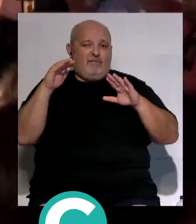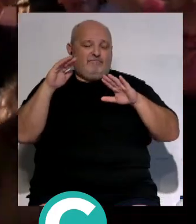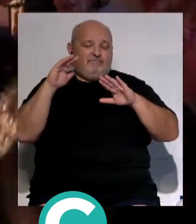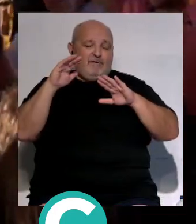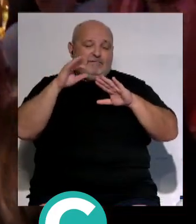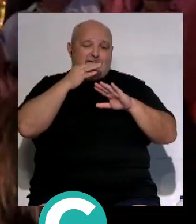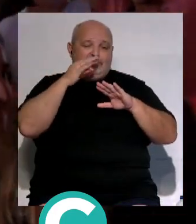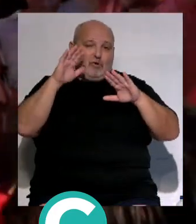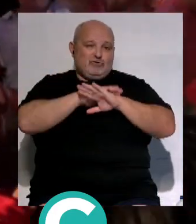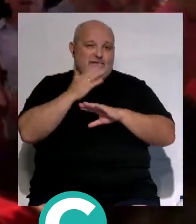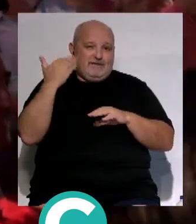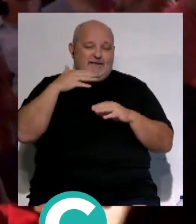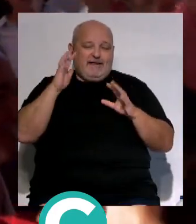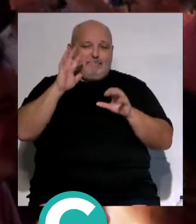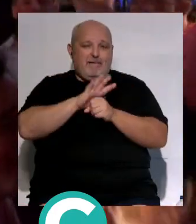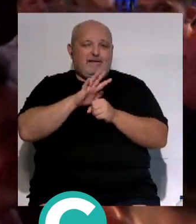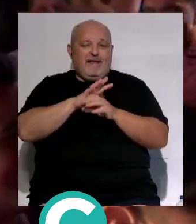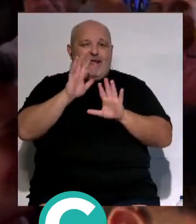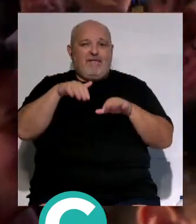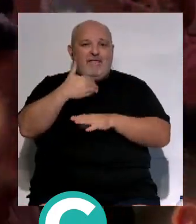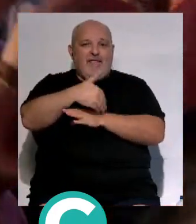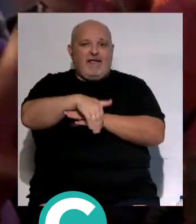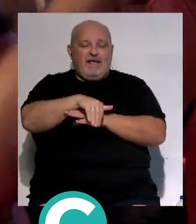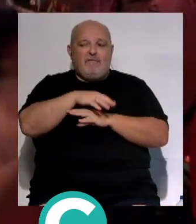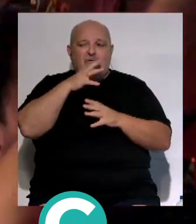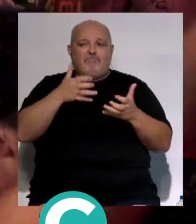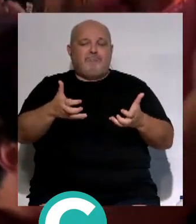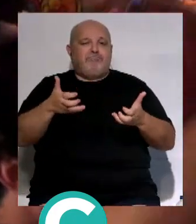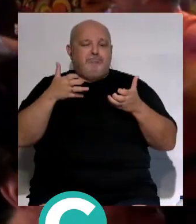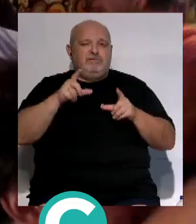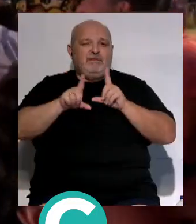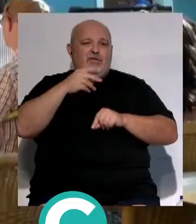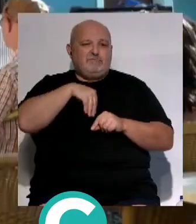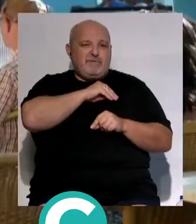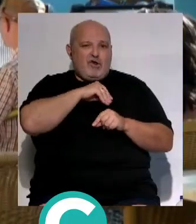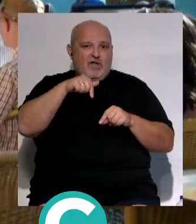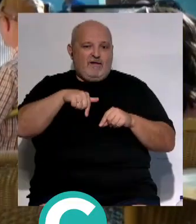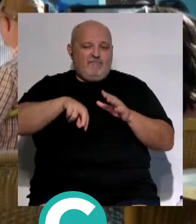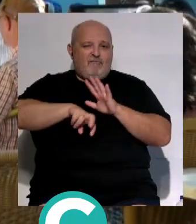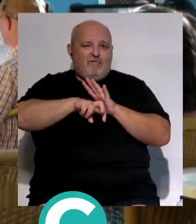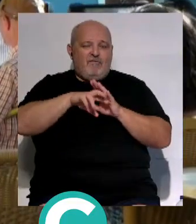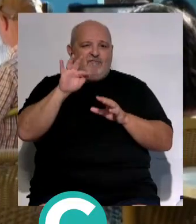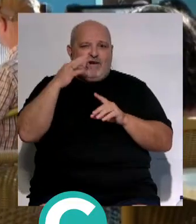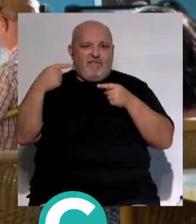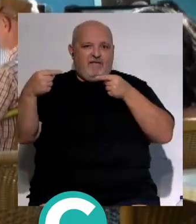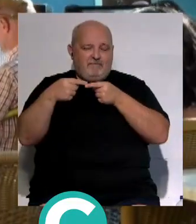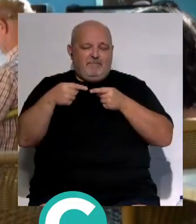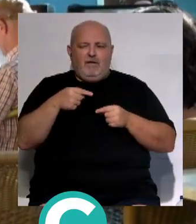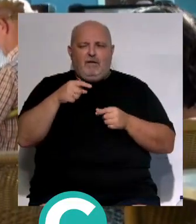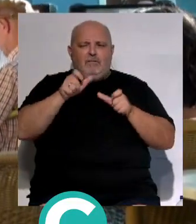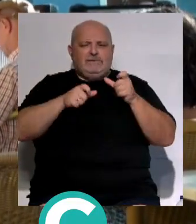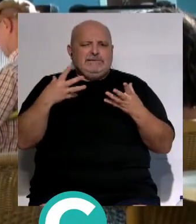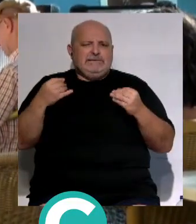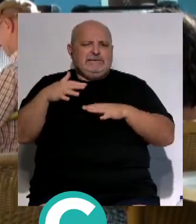la tarde de noche de ayer martes en las calles de Cádiz por la victoria de la selección española ante Francia multitud de personas